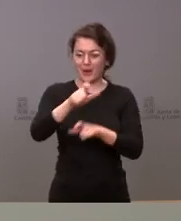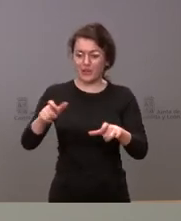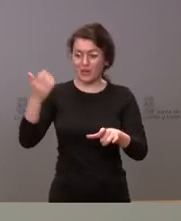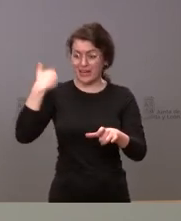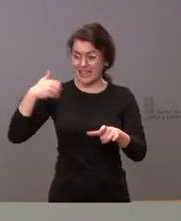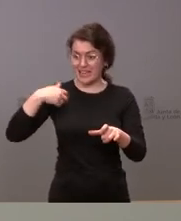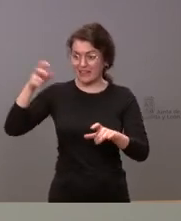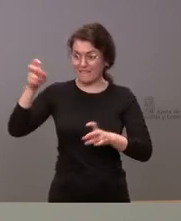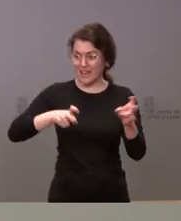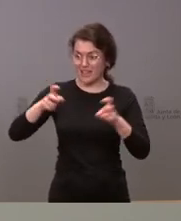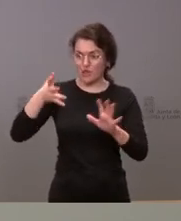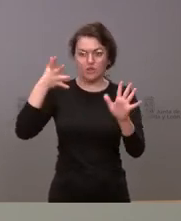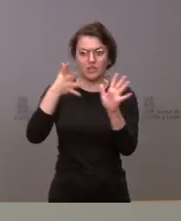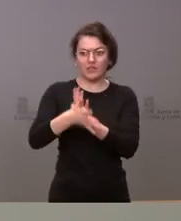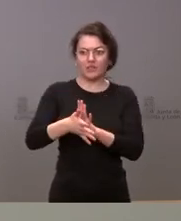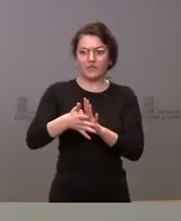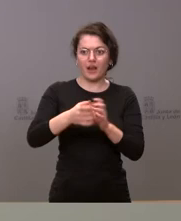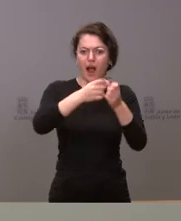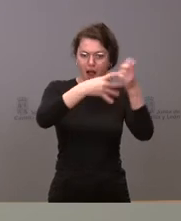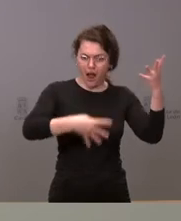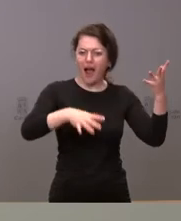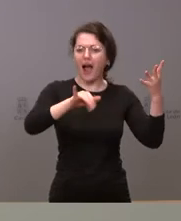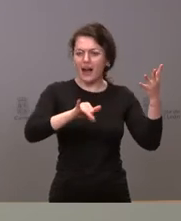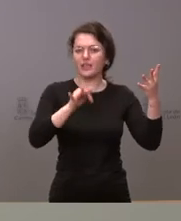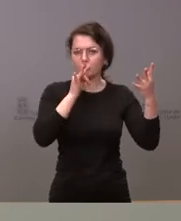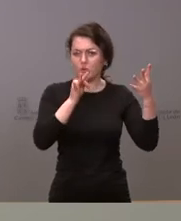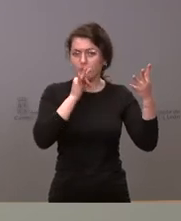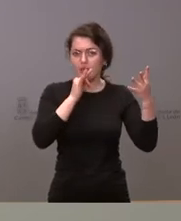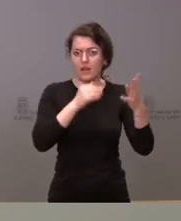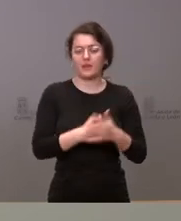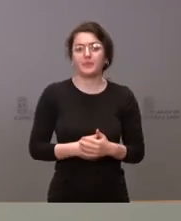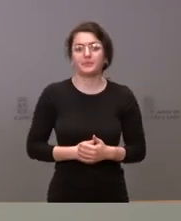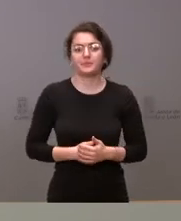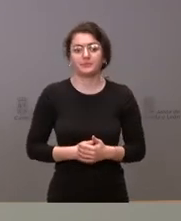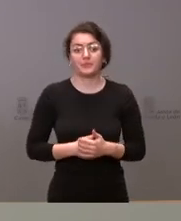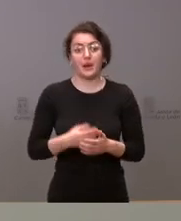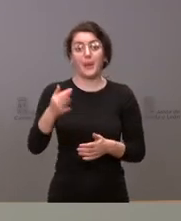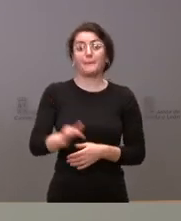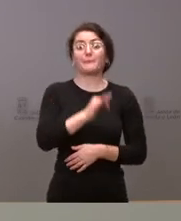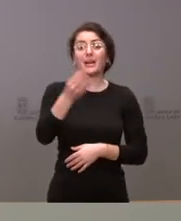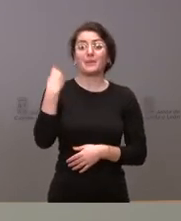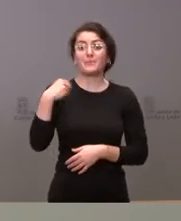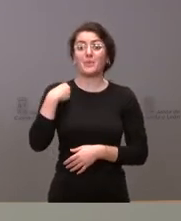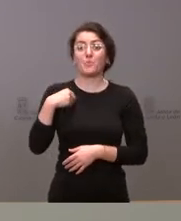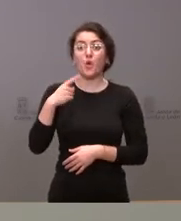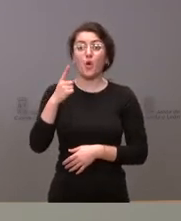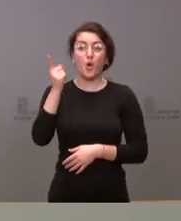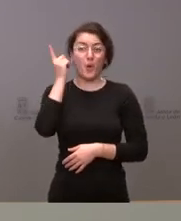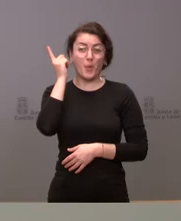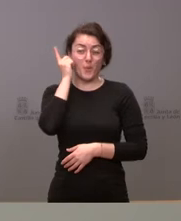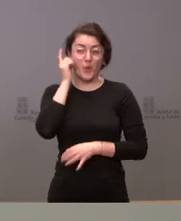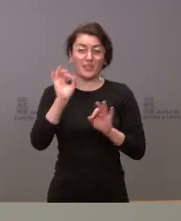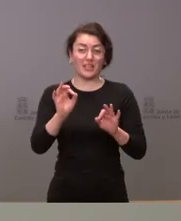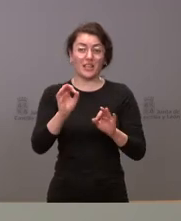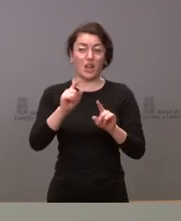León por tanto no hemos agotado ese dispositivo y tenemos ese número de información a través de Cruz Roja que les he señalado anteriormente donde las personas